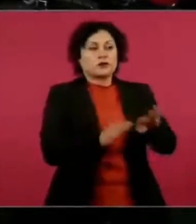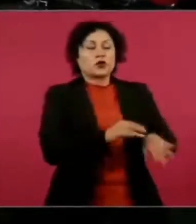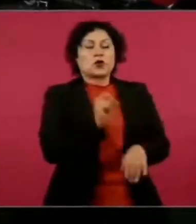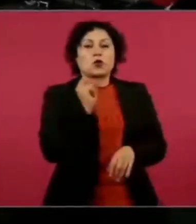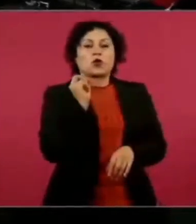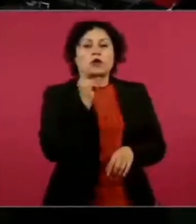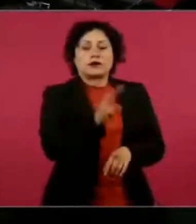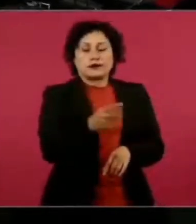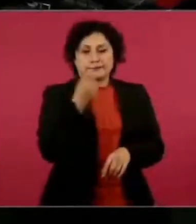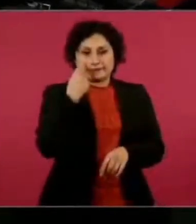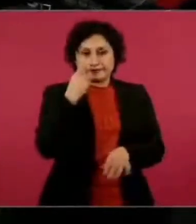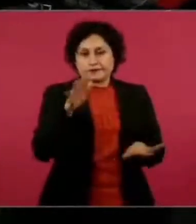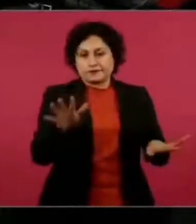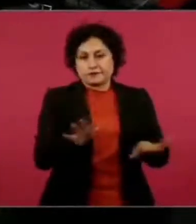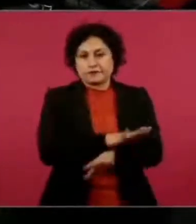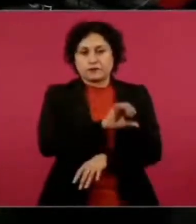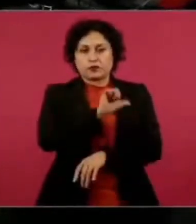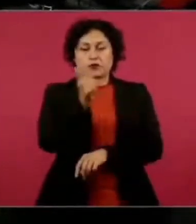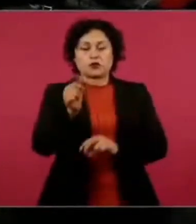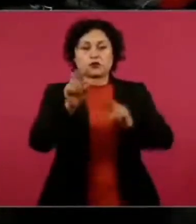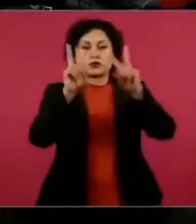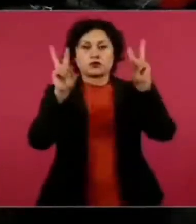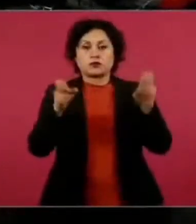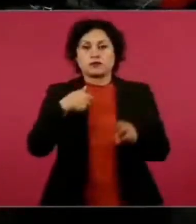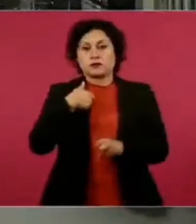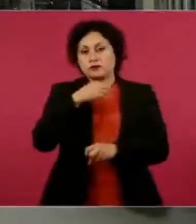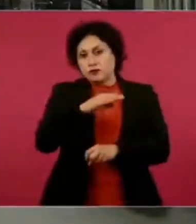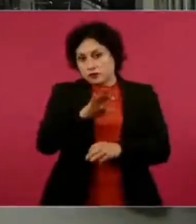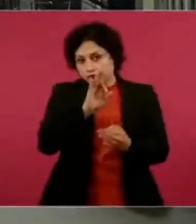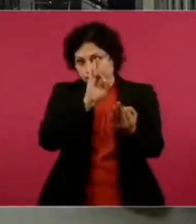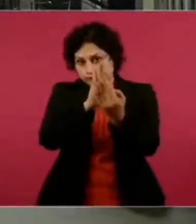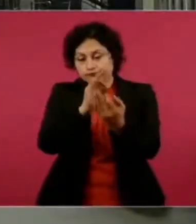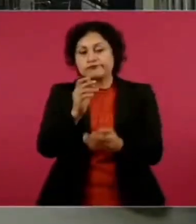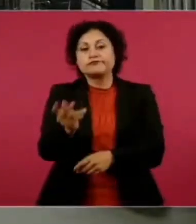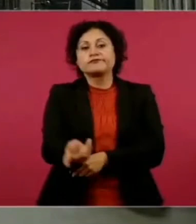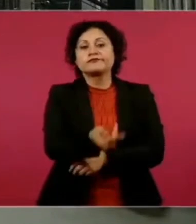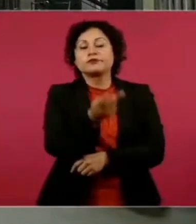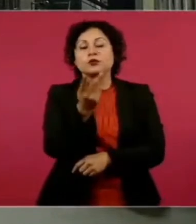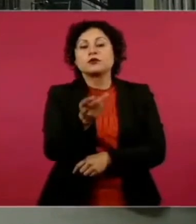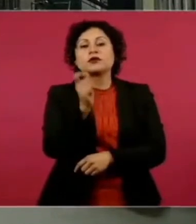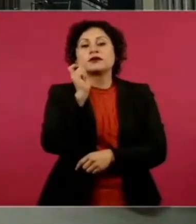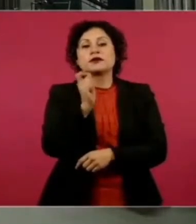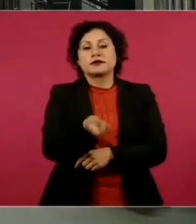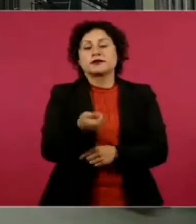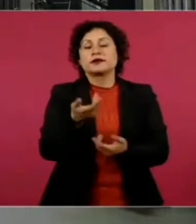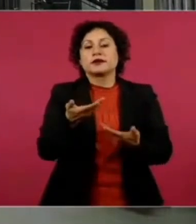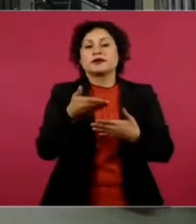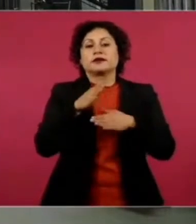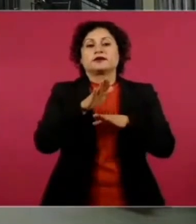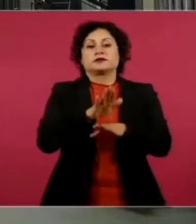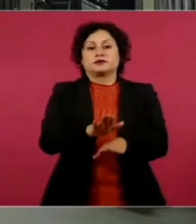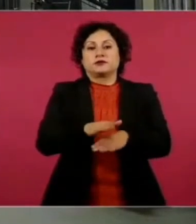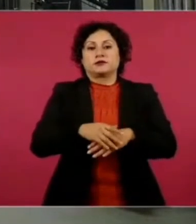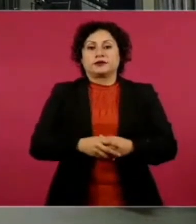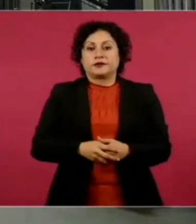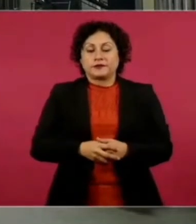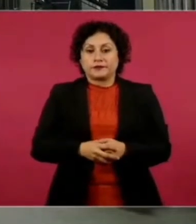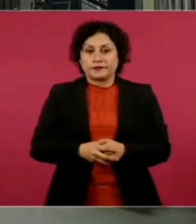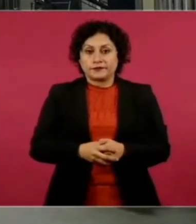Me gustaría preguntarle, señor presidente, cuál es su opinión sobre el nombramiento